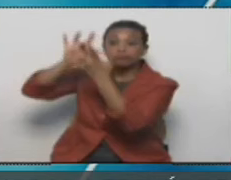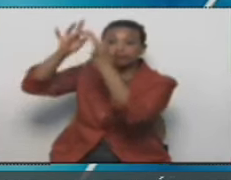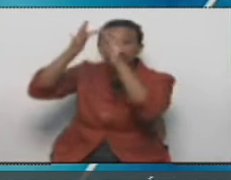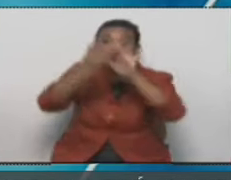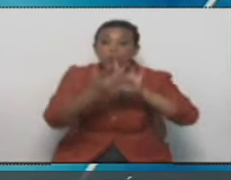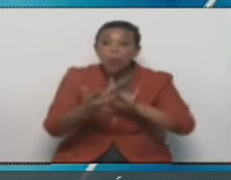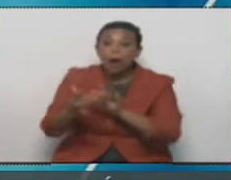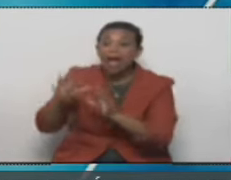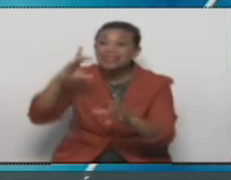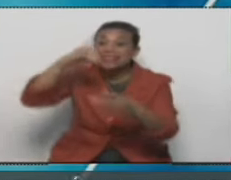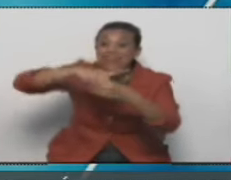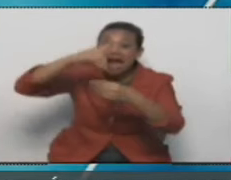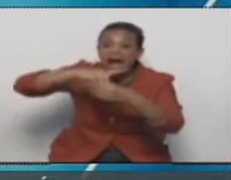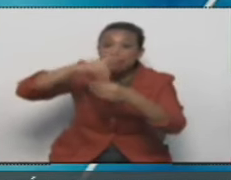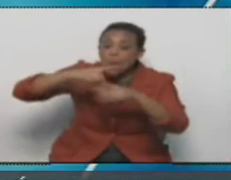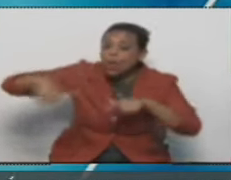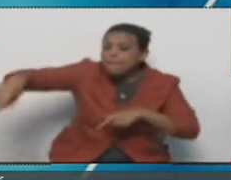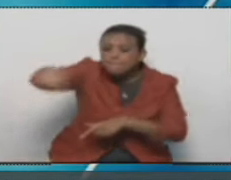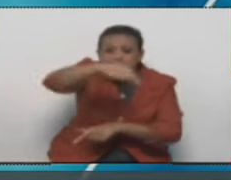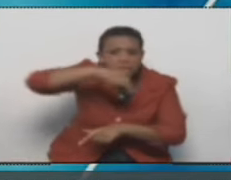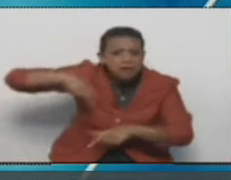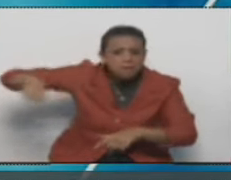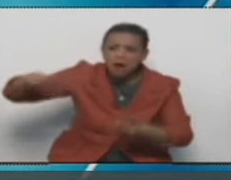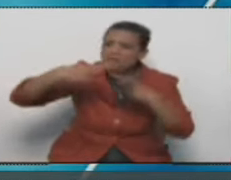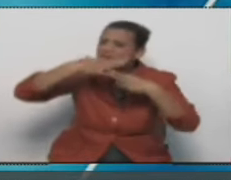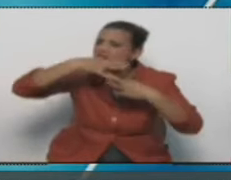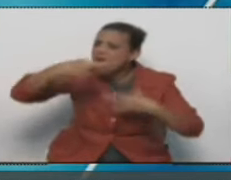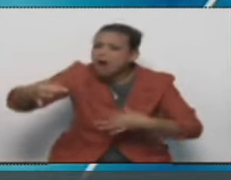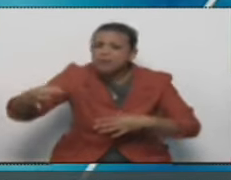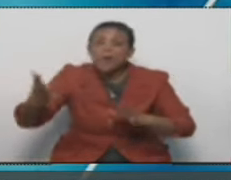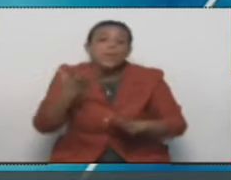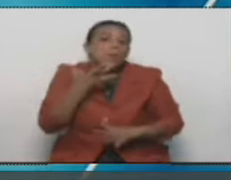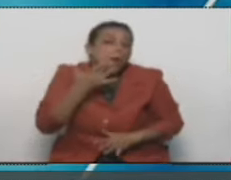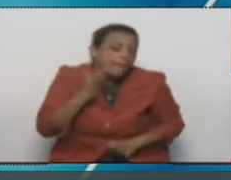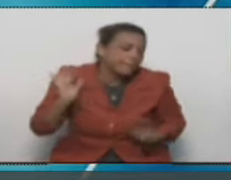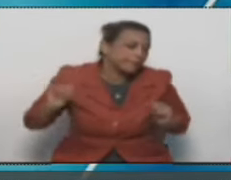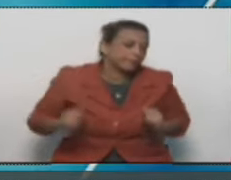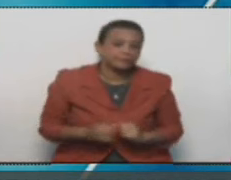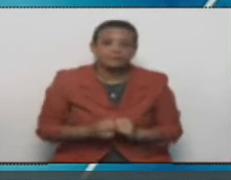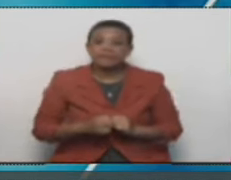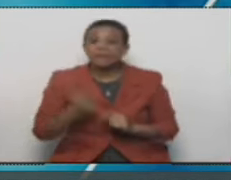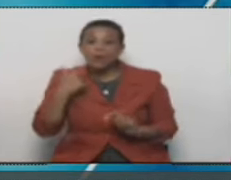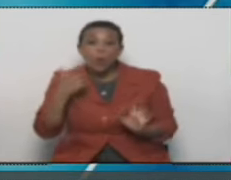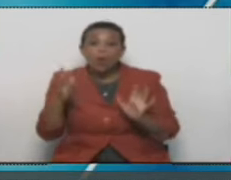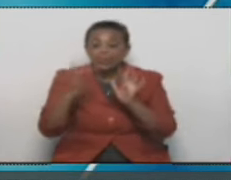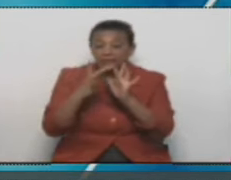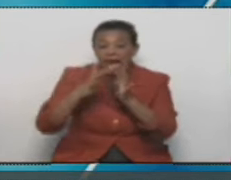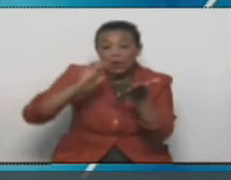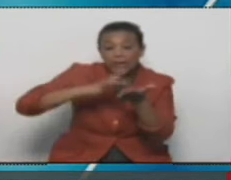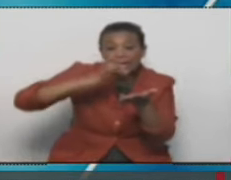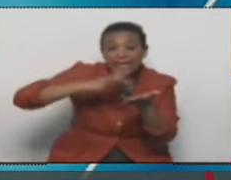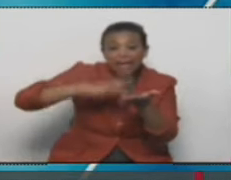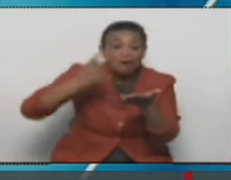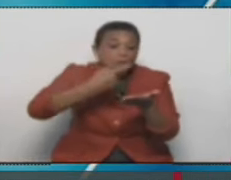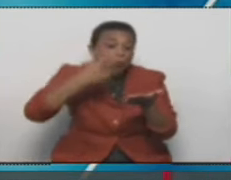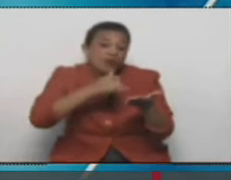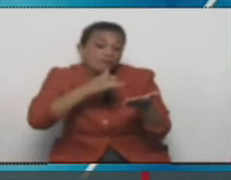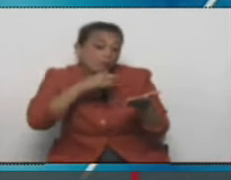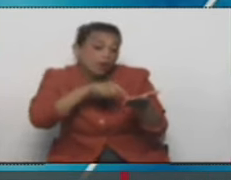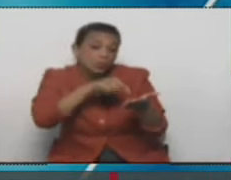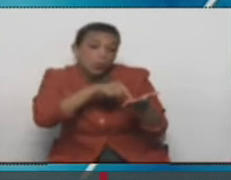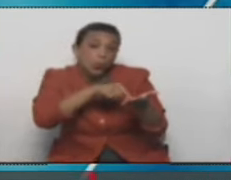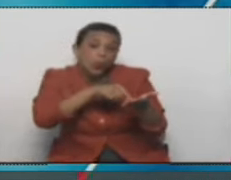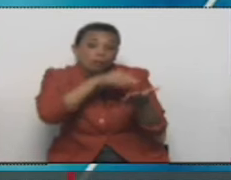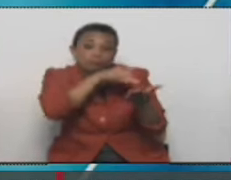El tráfico de datos pueden hacerlos entre ellos mismos acá dentro del país. Le pongo un ejemplo. Cada vez que usted le da clic a su teléfono y busca una información, esa información